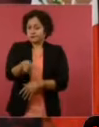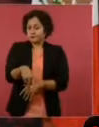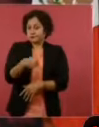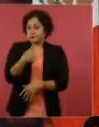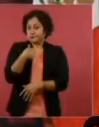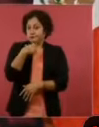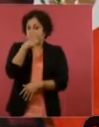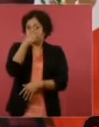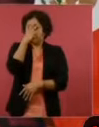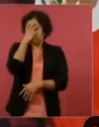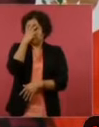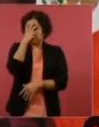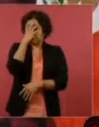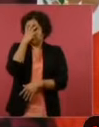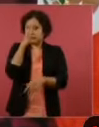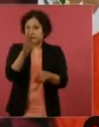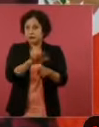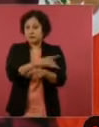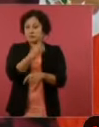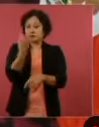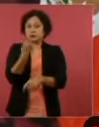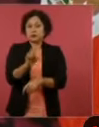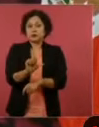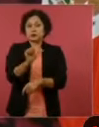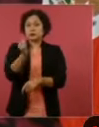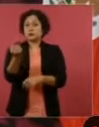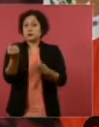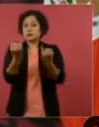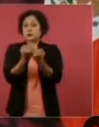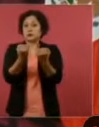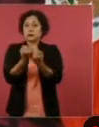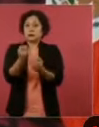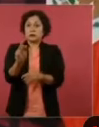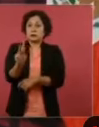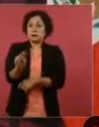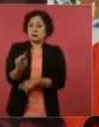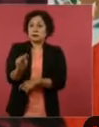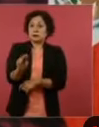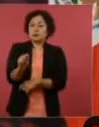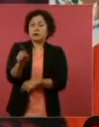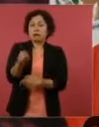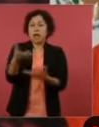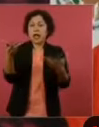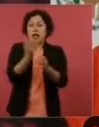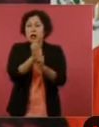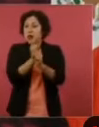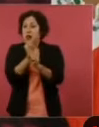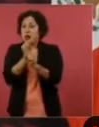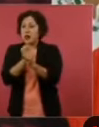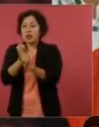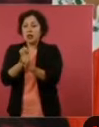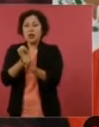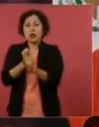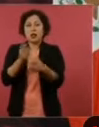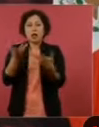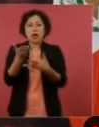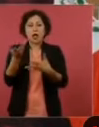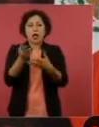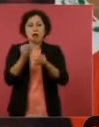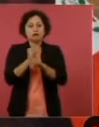decir de televisoras que hacían reportajes especiales